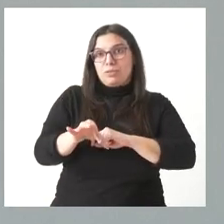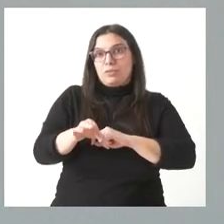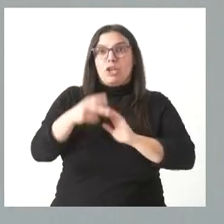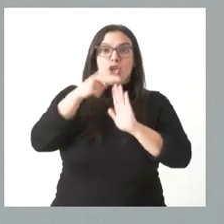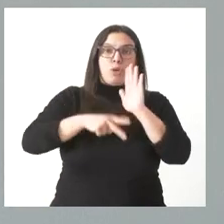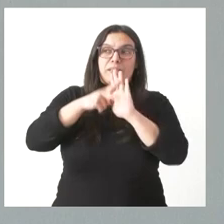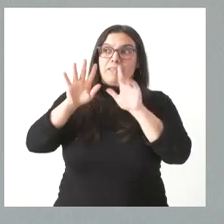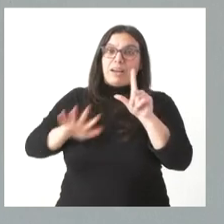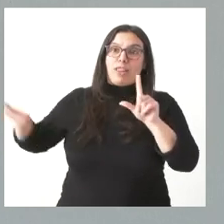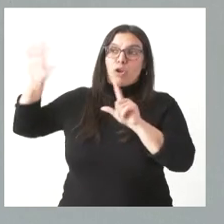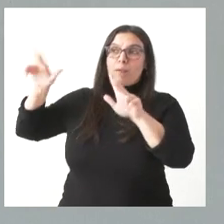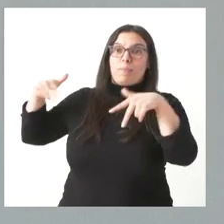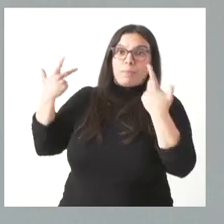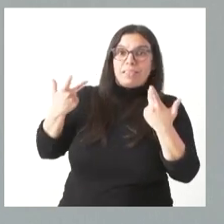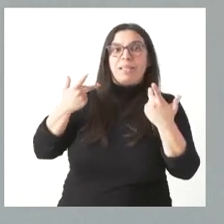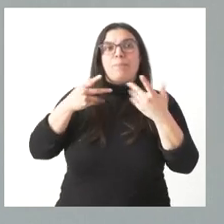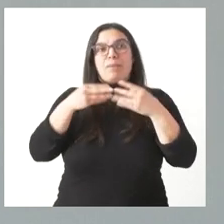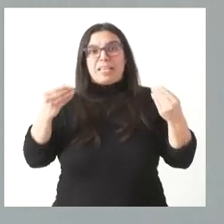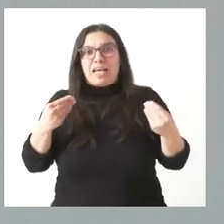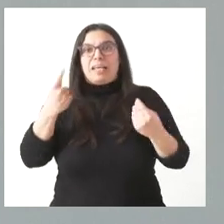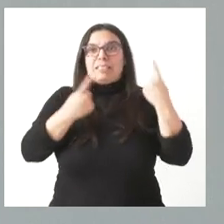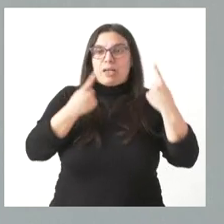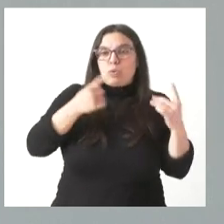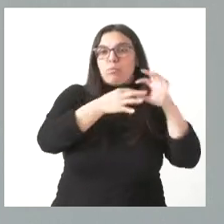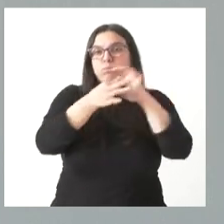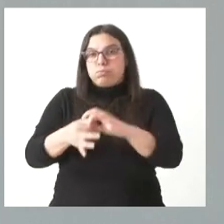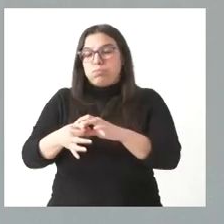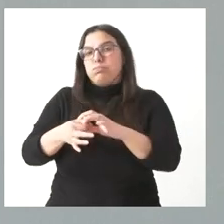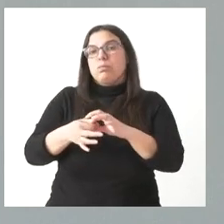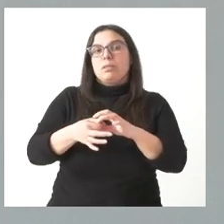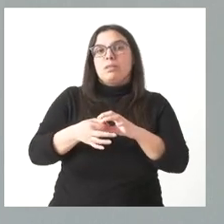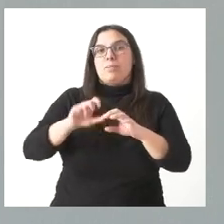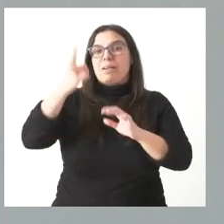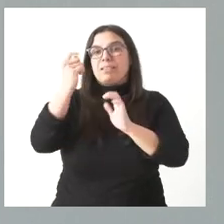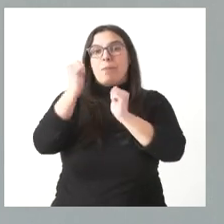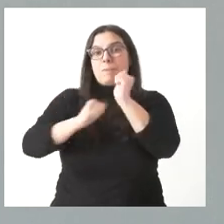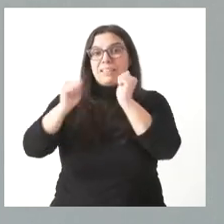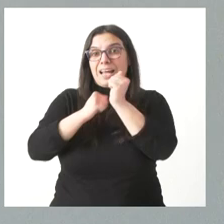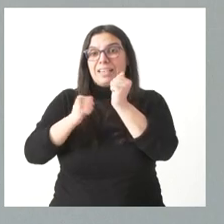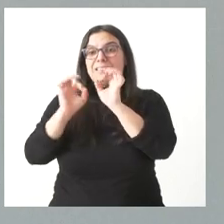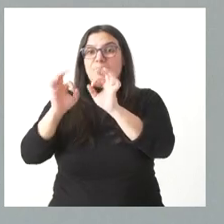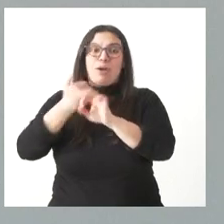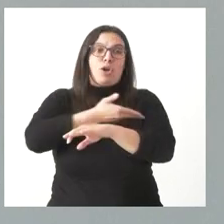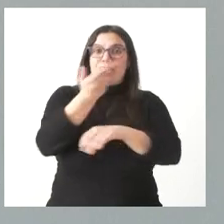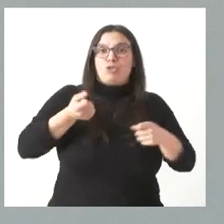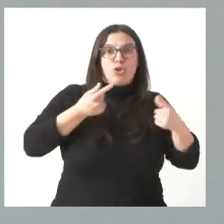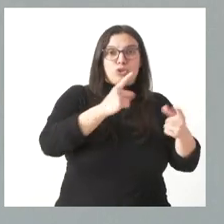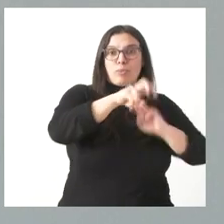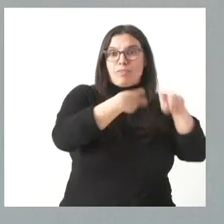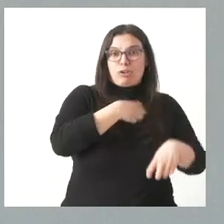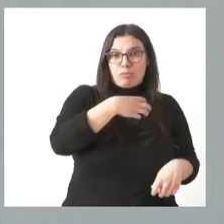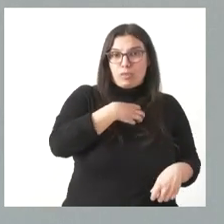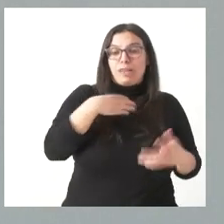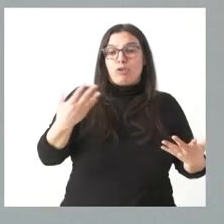nacional que nos permite incluye algunos materiales vinculados, sobre todo, a los metales, pero no en el resto de costes. Y, una vez que esto es así,